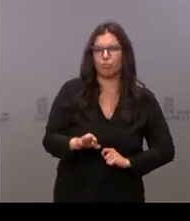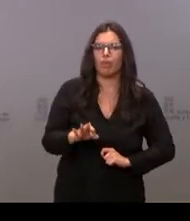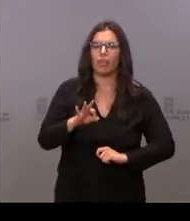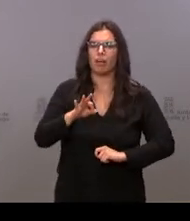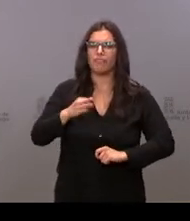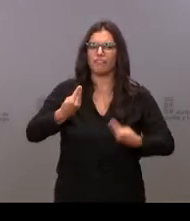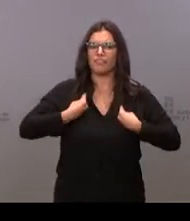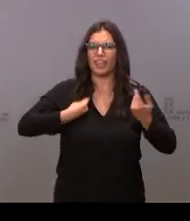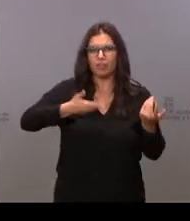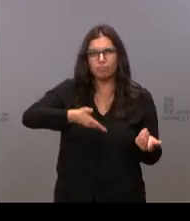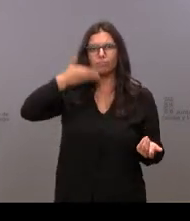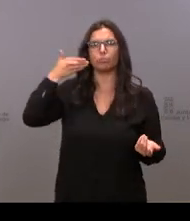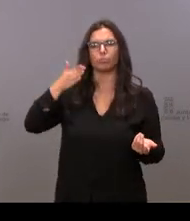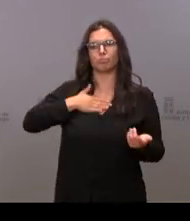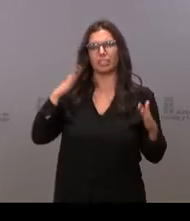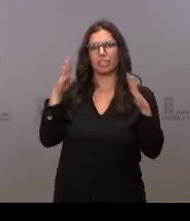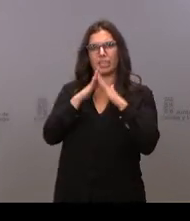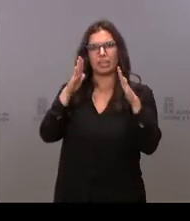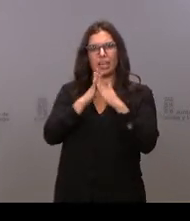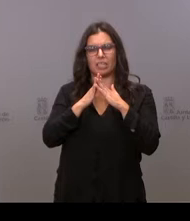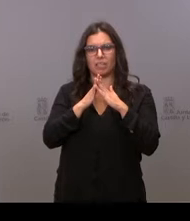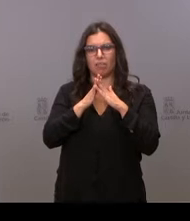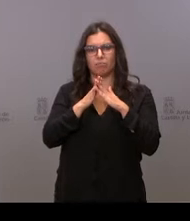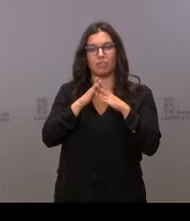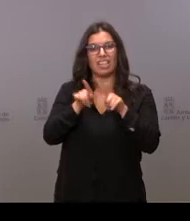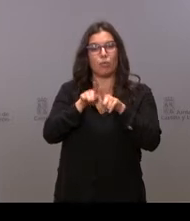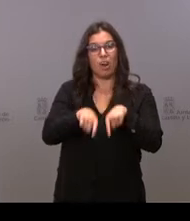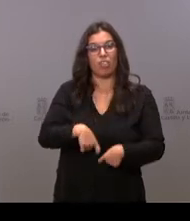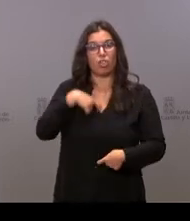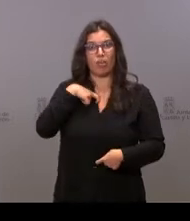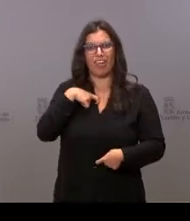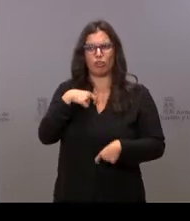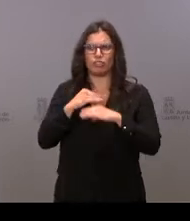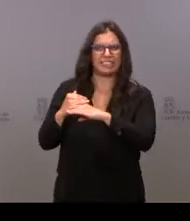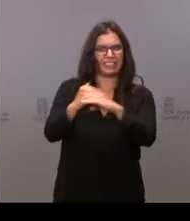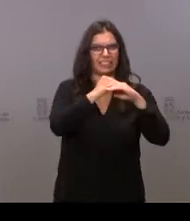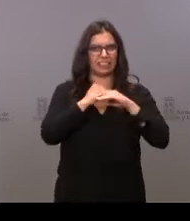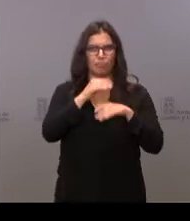vida digna y llegar a ser ciudadanos de primera en nuestro estado de bienestar.